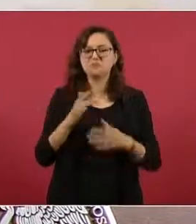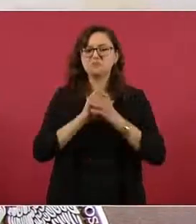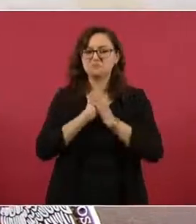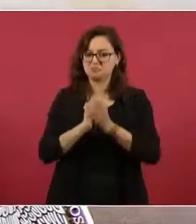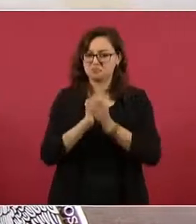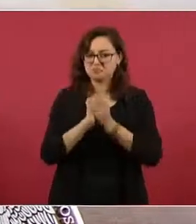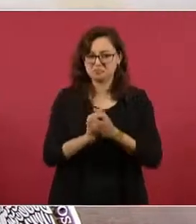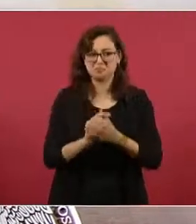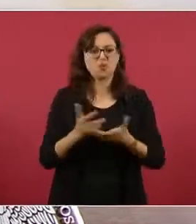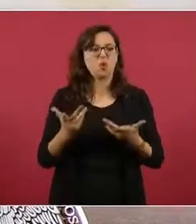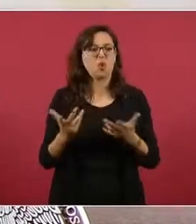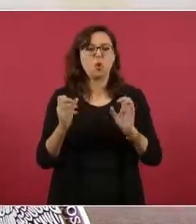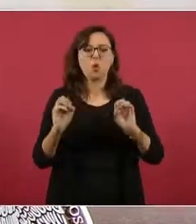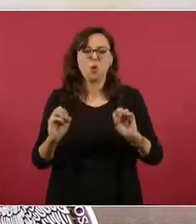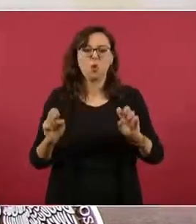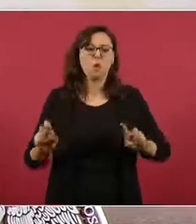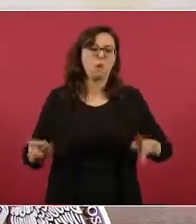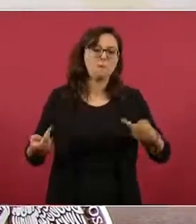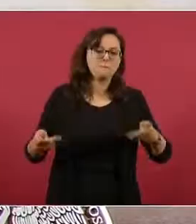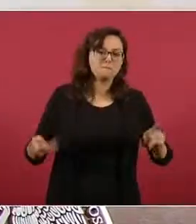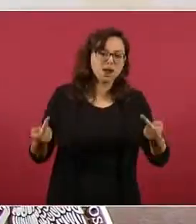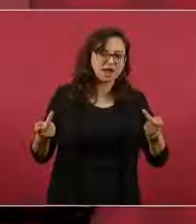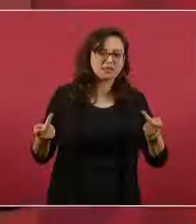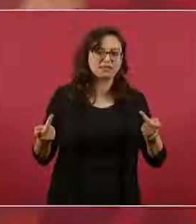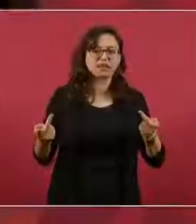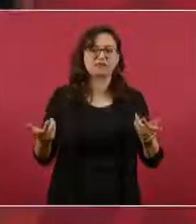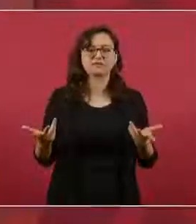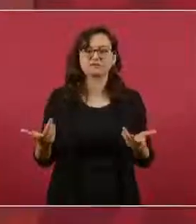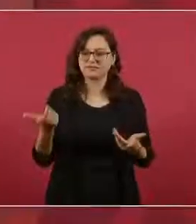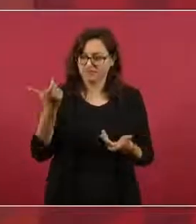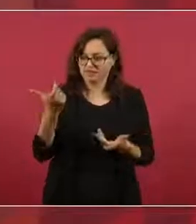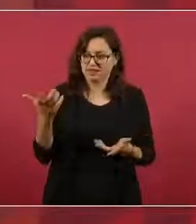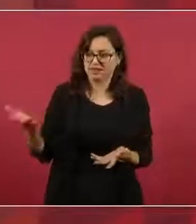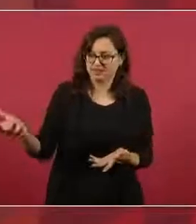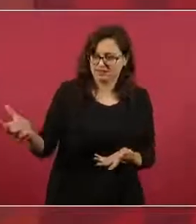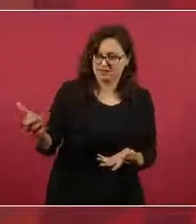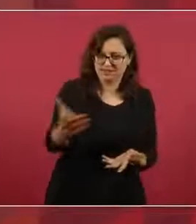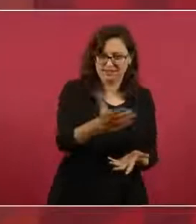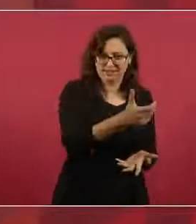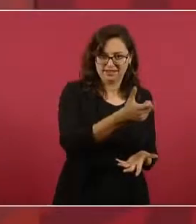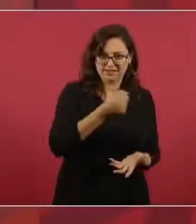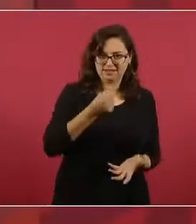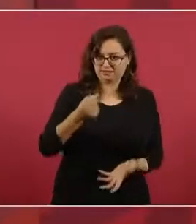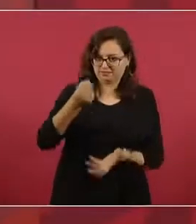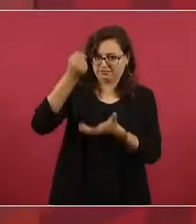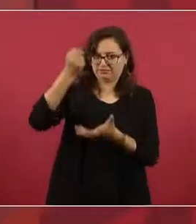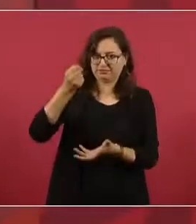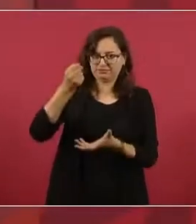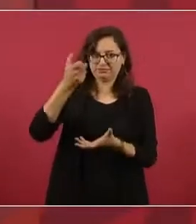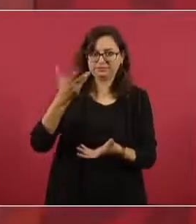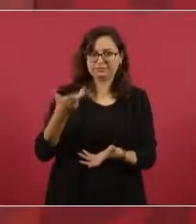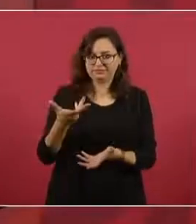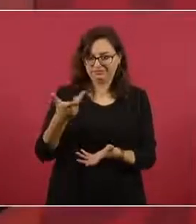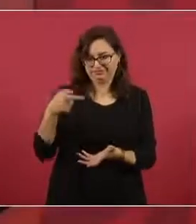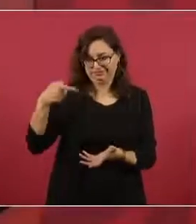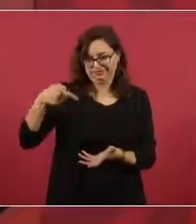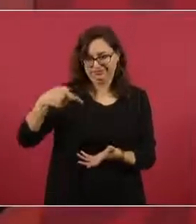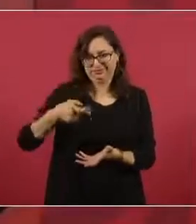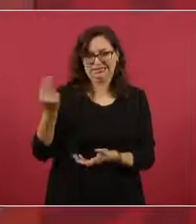se vendan y se entreguen para algo